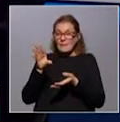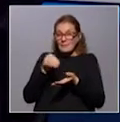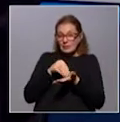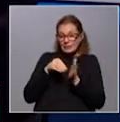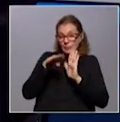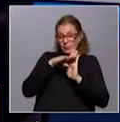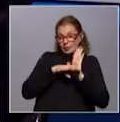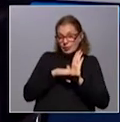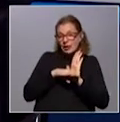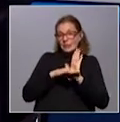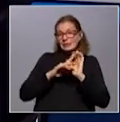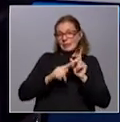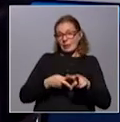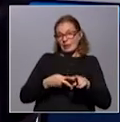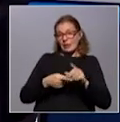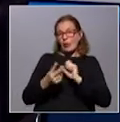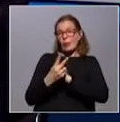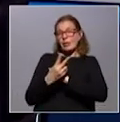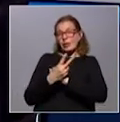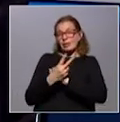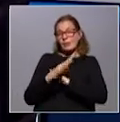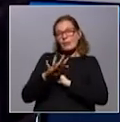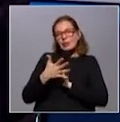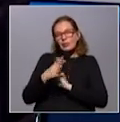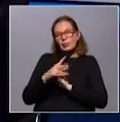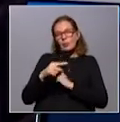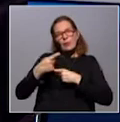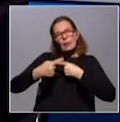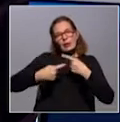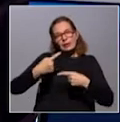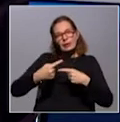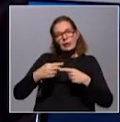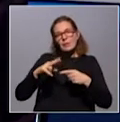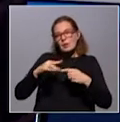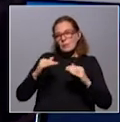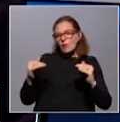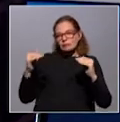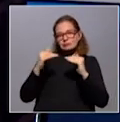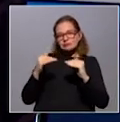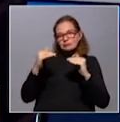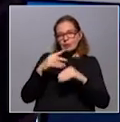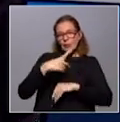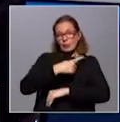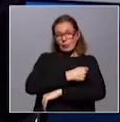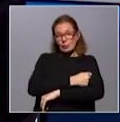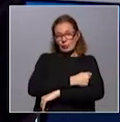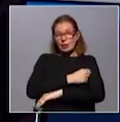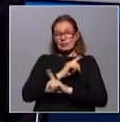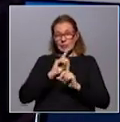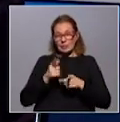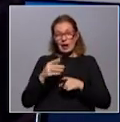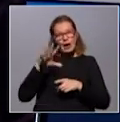los programas regulares de inmunización. Más o menos vamos a seguir la misma ruta de la vacuna contra influenza.